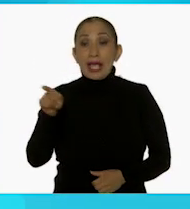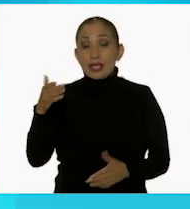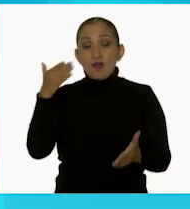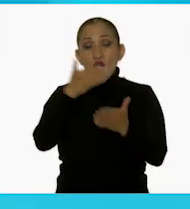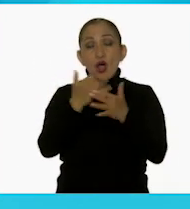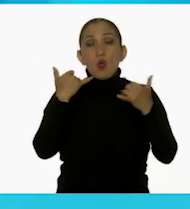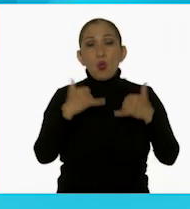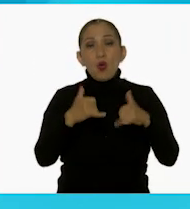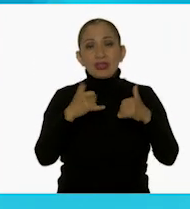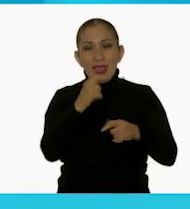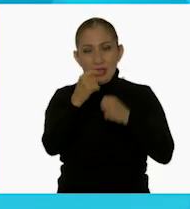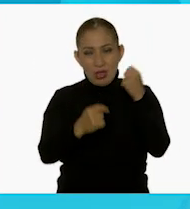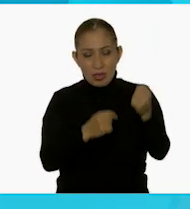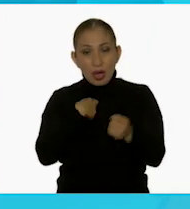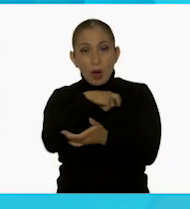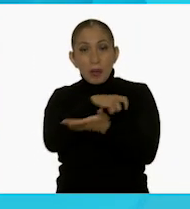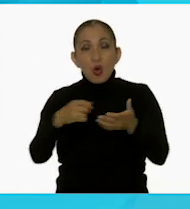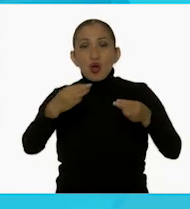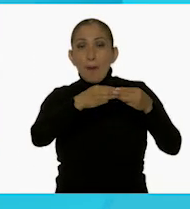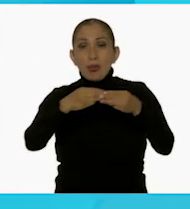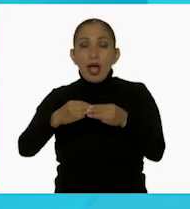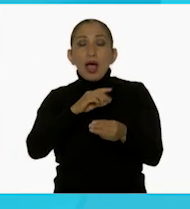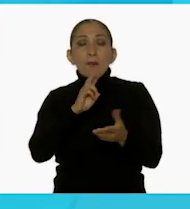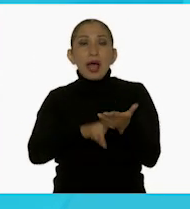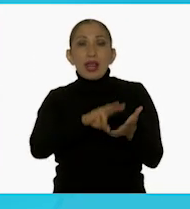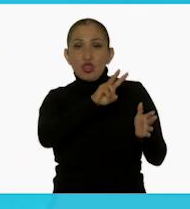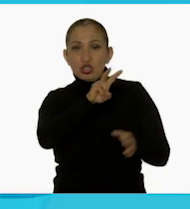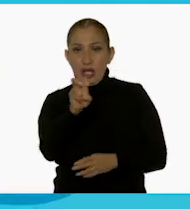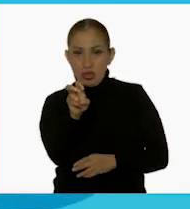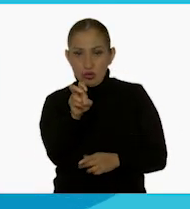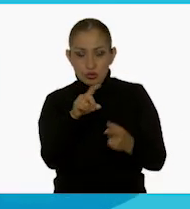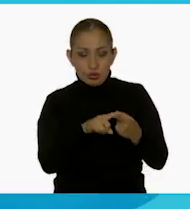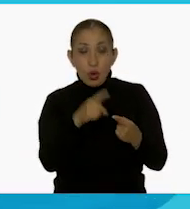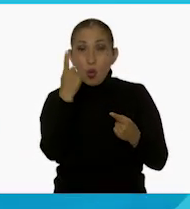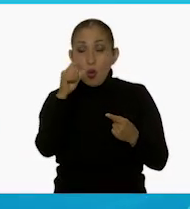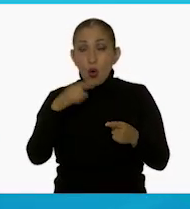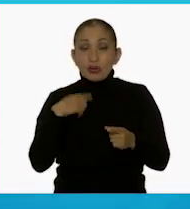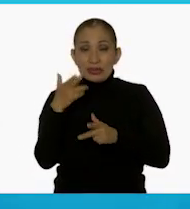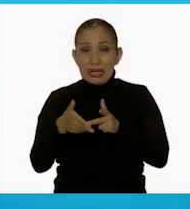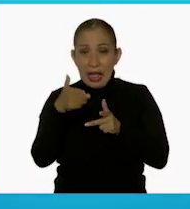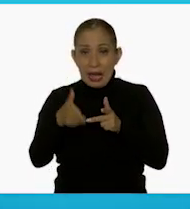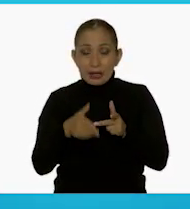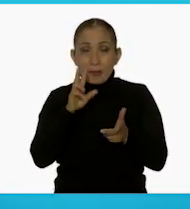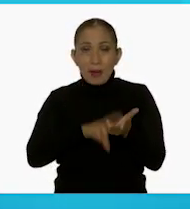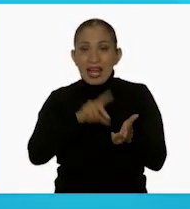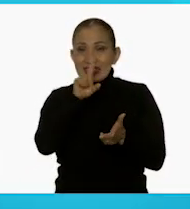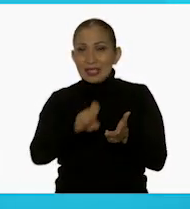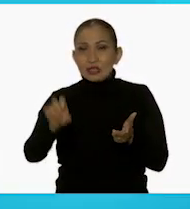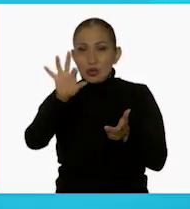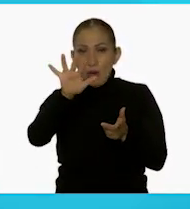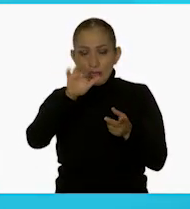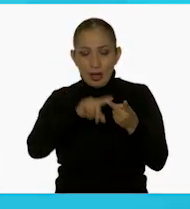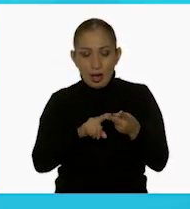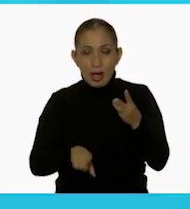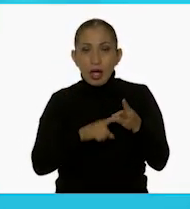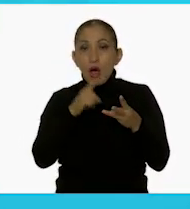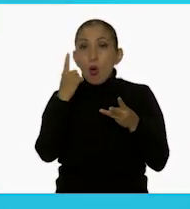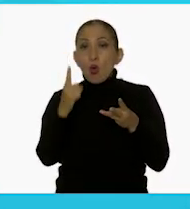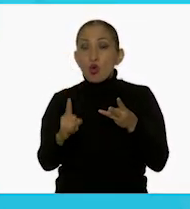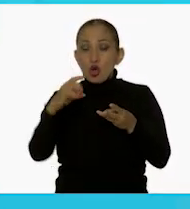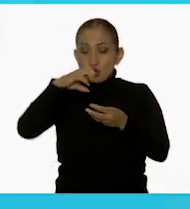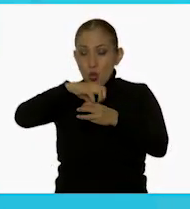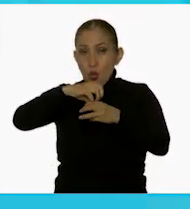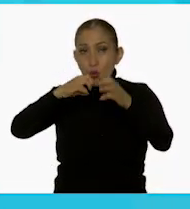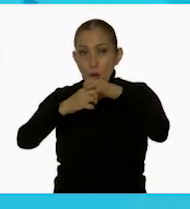juguetería y quiere comprar una muñeca que cuesta 200 pesos, un trenecito que cuesta 150 y unos